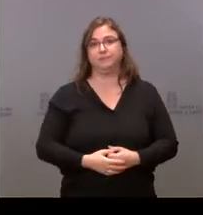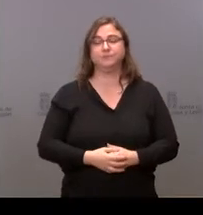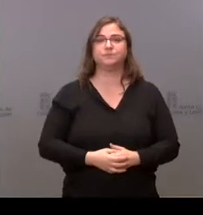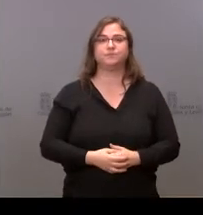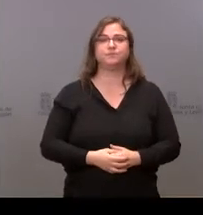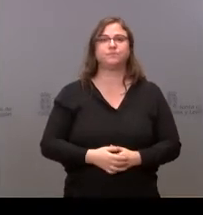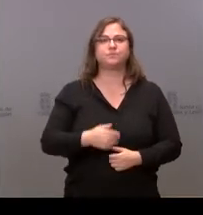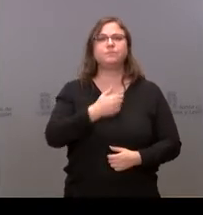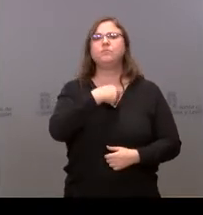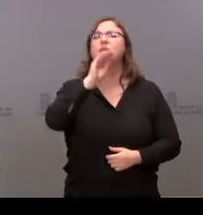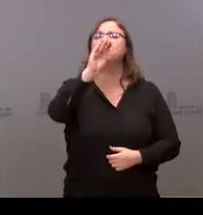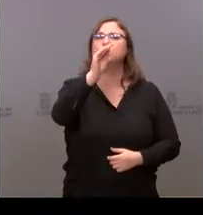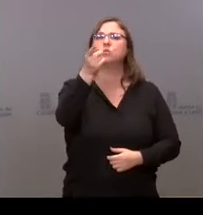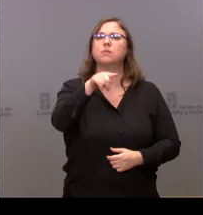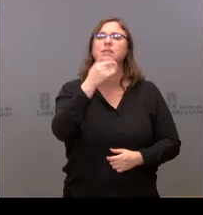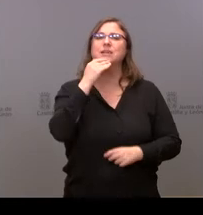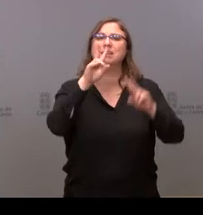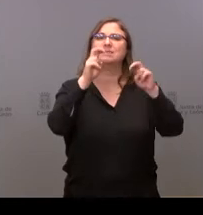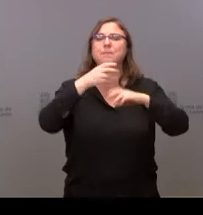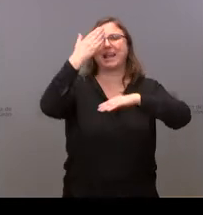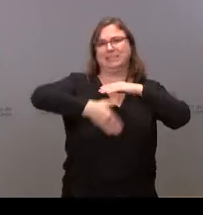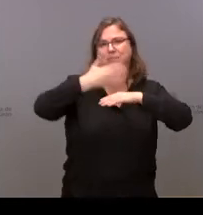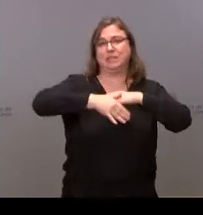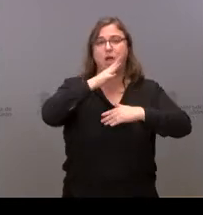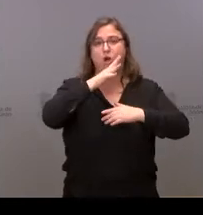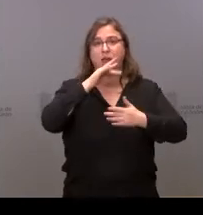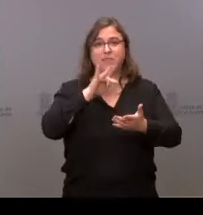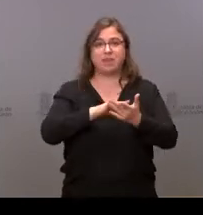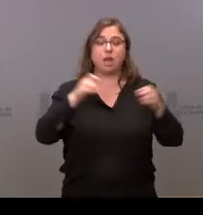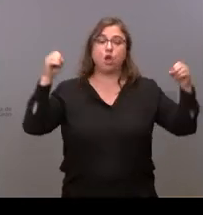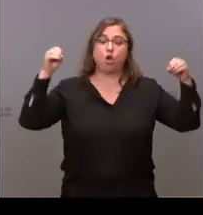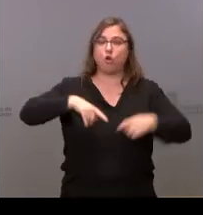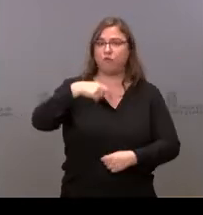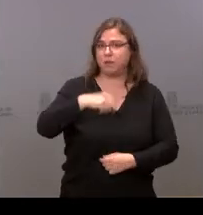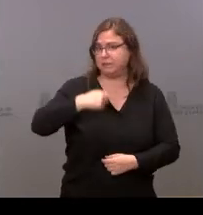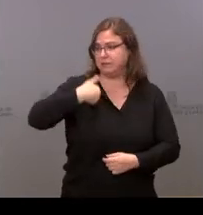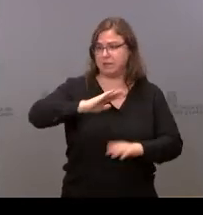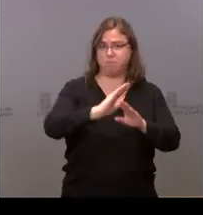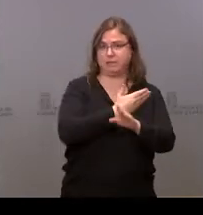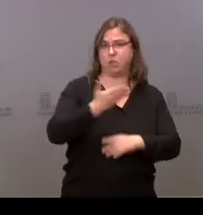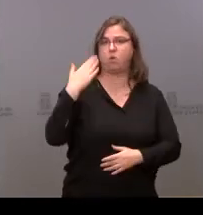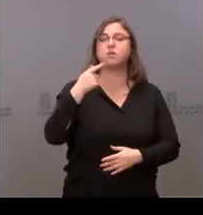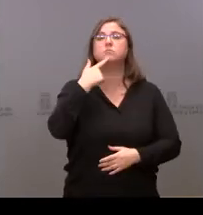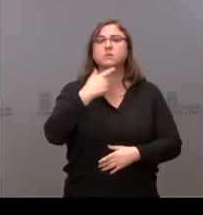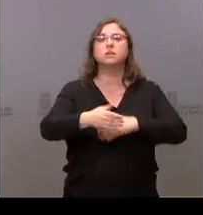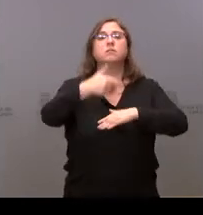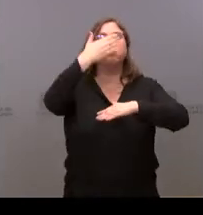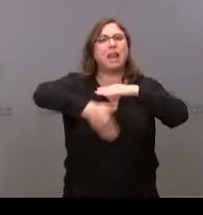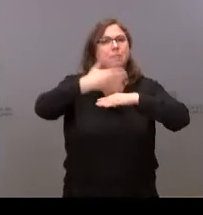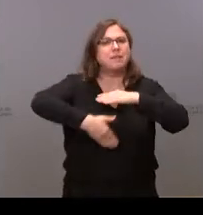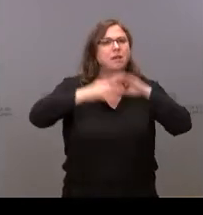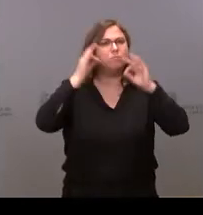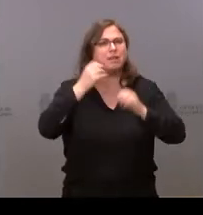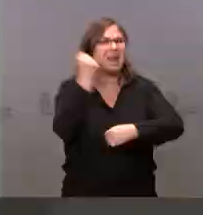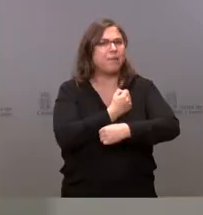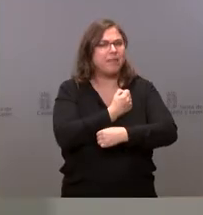sí le preguntaba también por las restricciones ahora ya pasada la conferencia de presidentes ustedes descartan restricciones estas navidades por completo